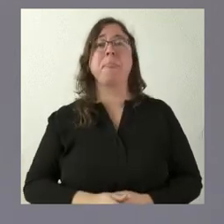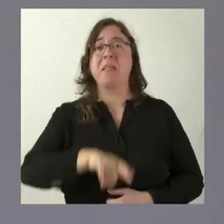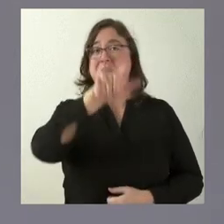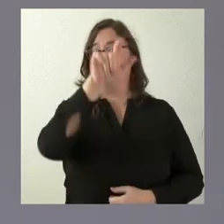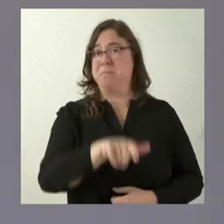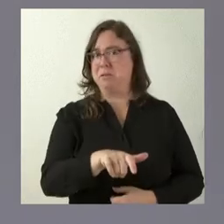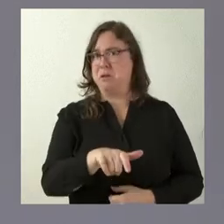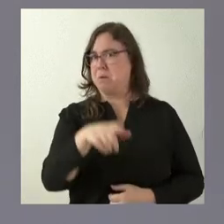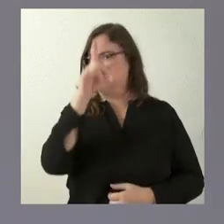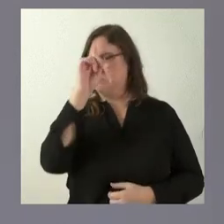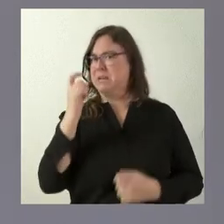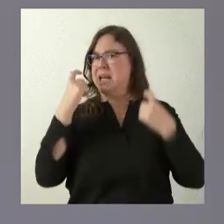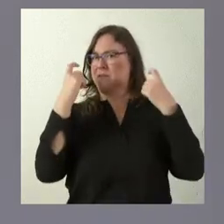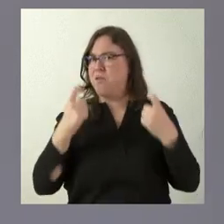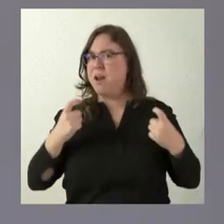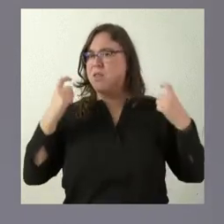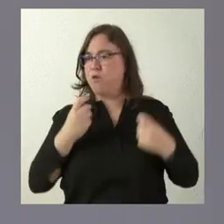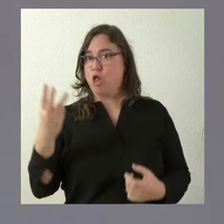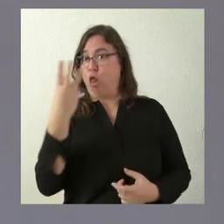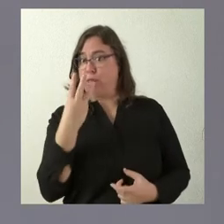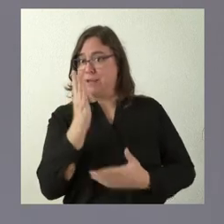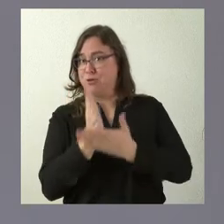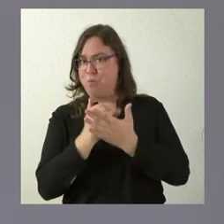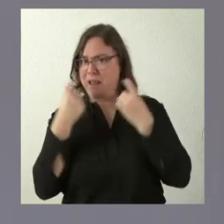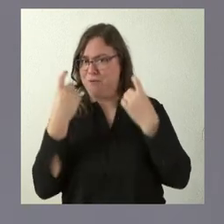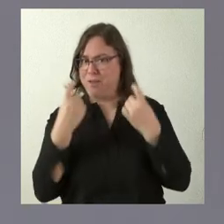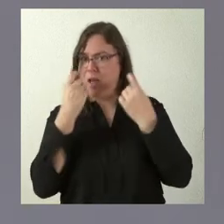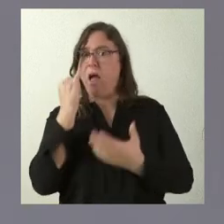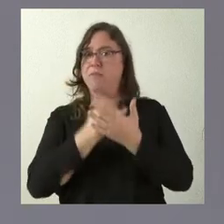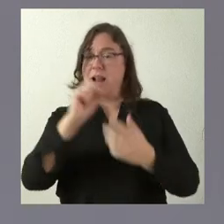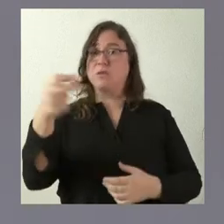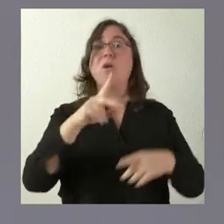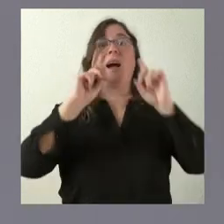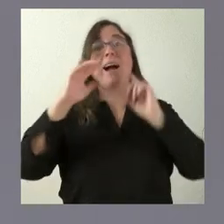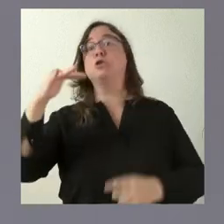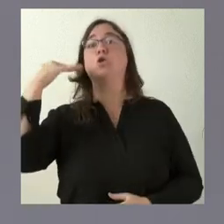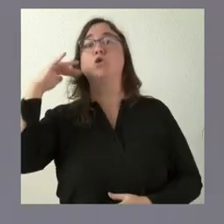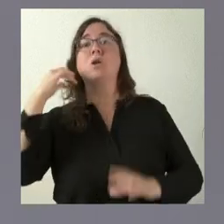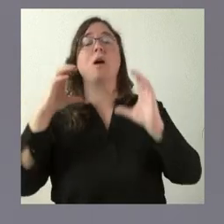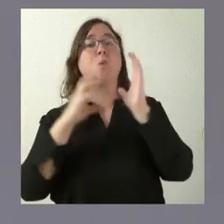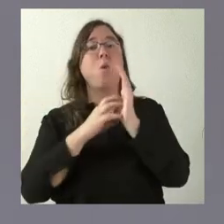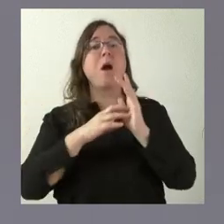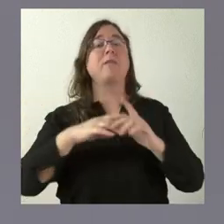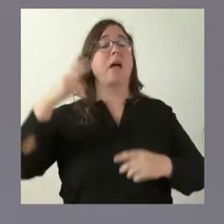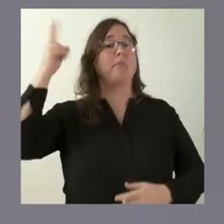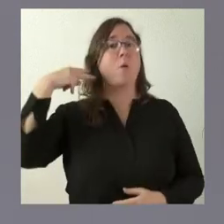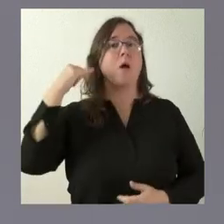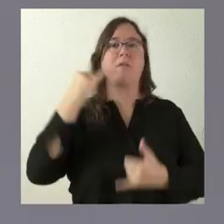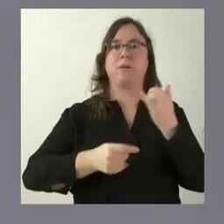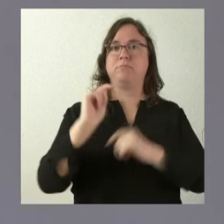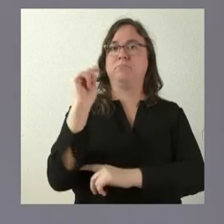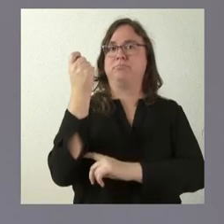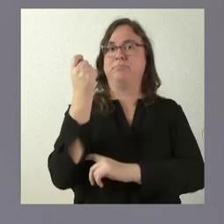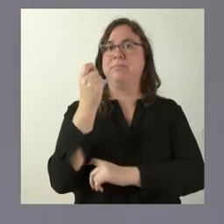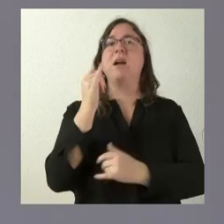pensaban que el esfuerzo que habíamos hecho tres comunidades autónomas iban a dar resultados para el caso de Soria, Cuenca y Teruel, porque inicialmente esto estaba